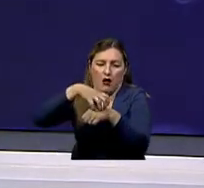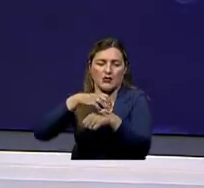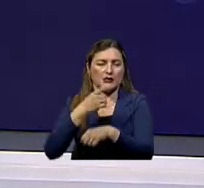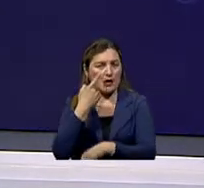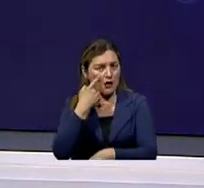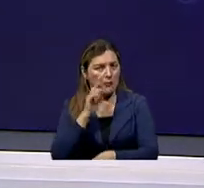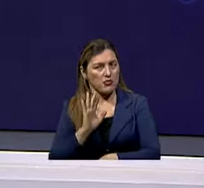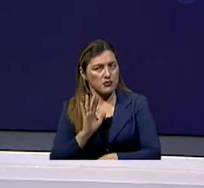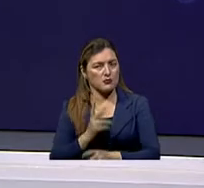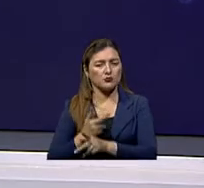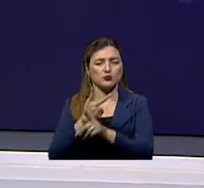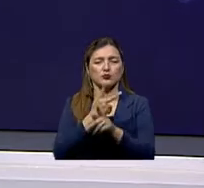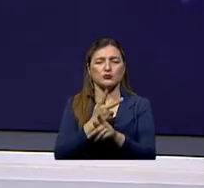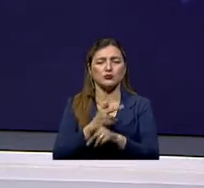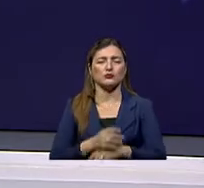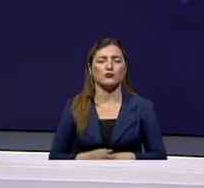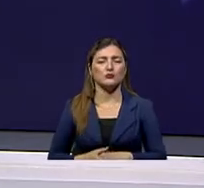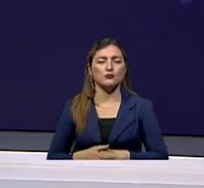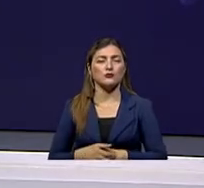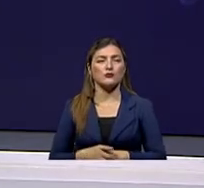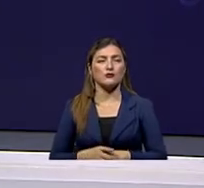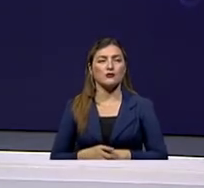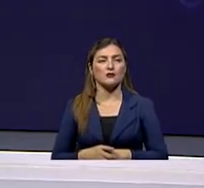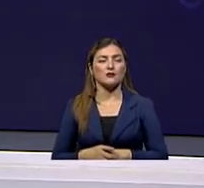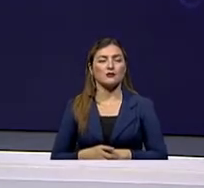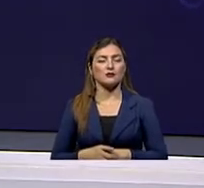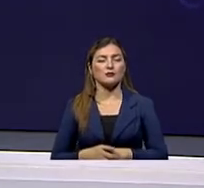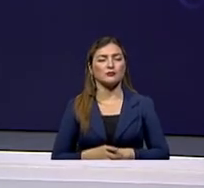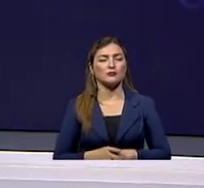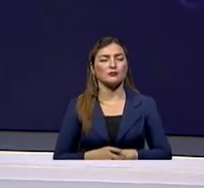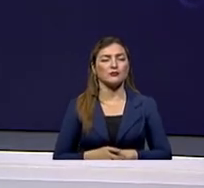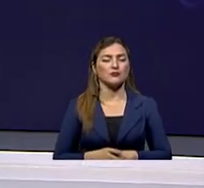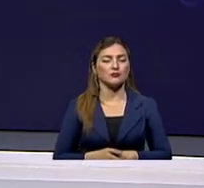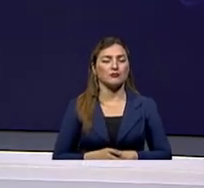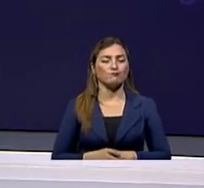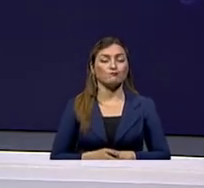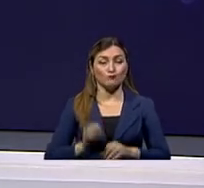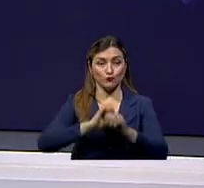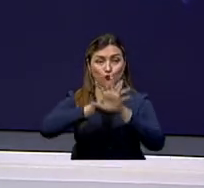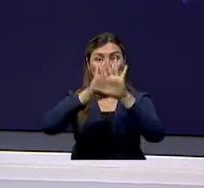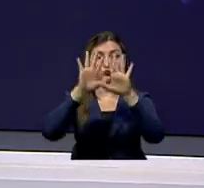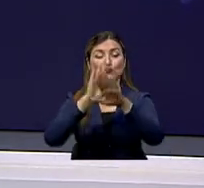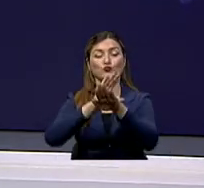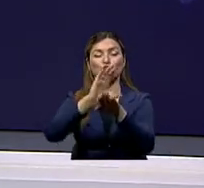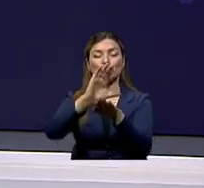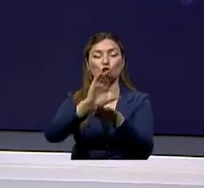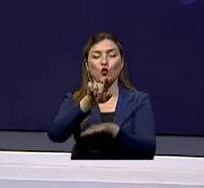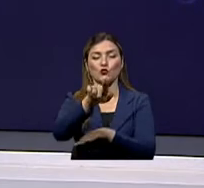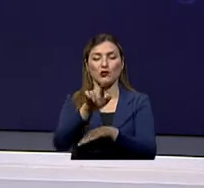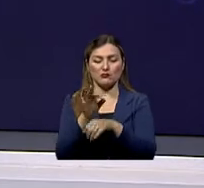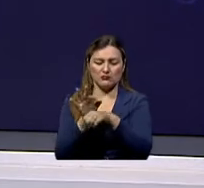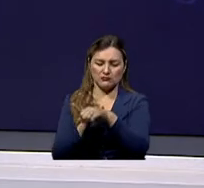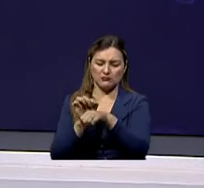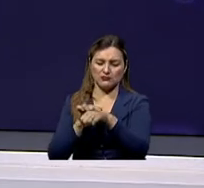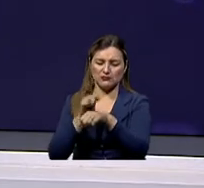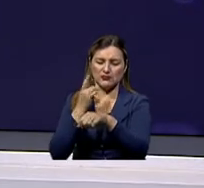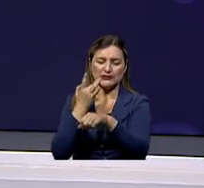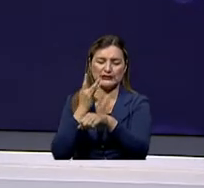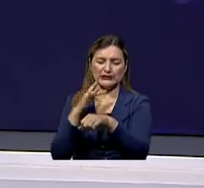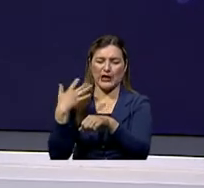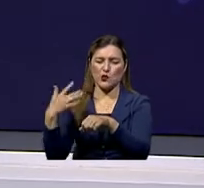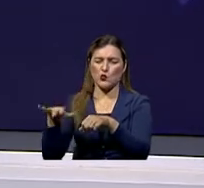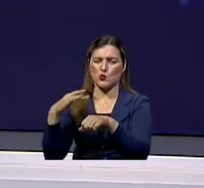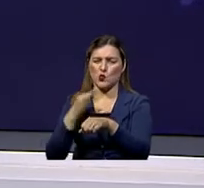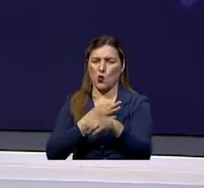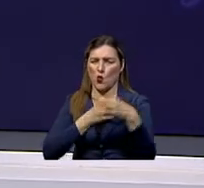establecer la etapa en la que podría estar. Pero el mensaje que usted debería tener es, si usted sospecha de un lunar o una lesión en